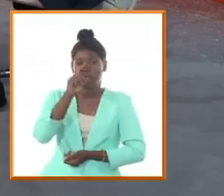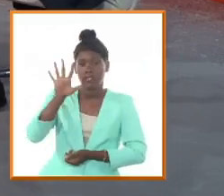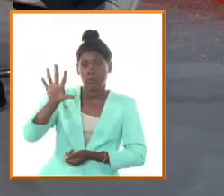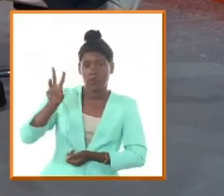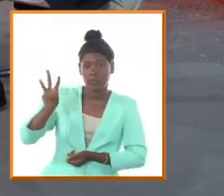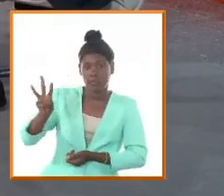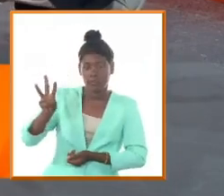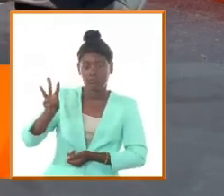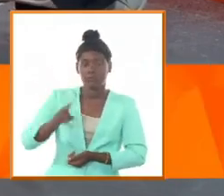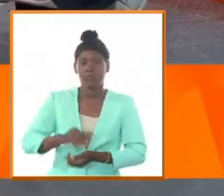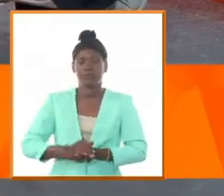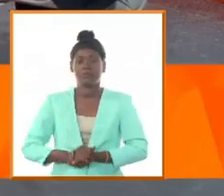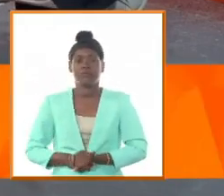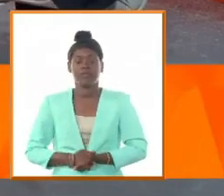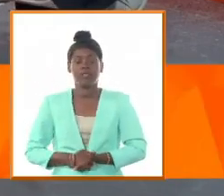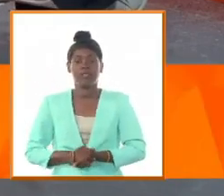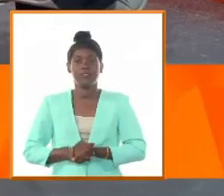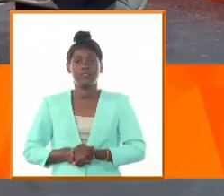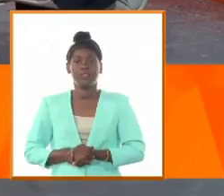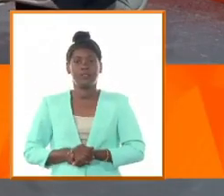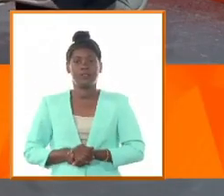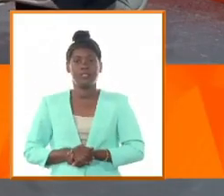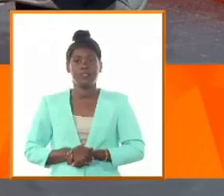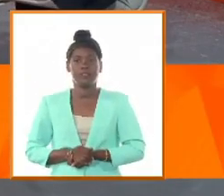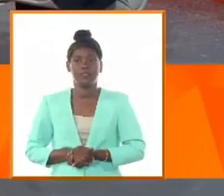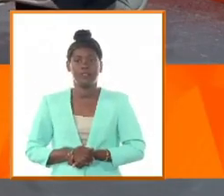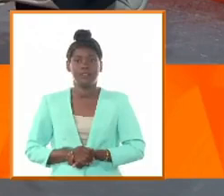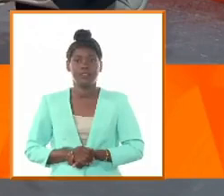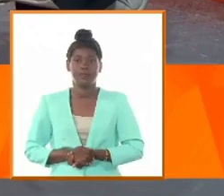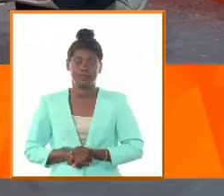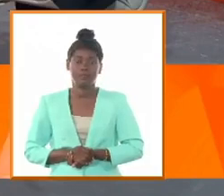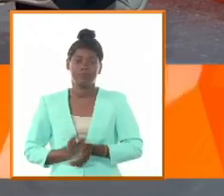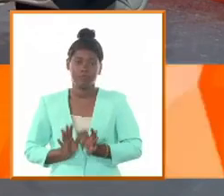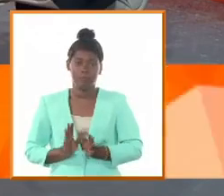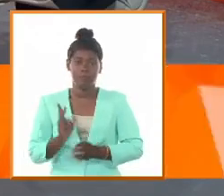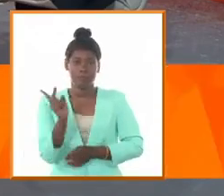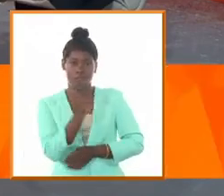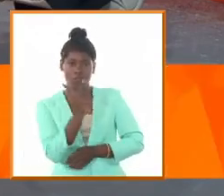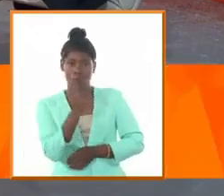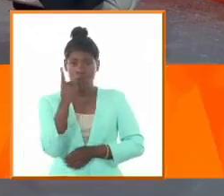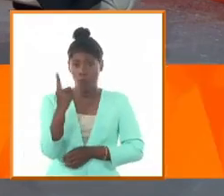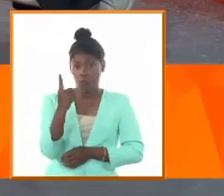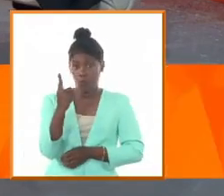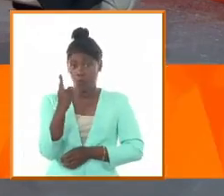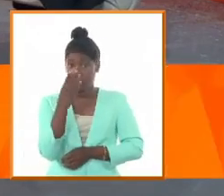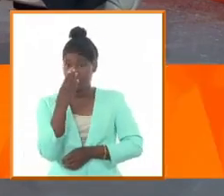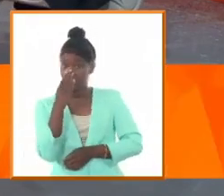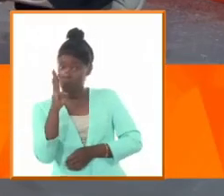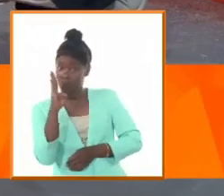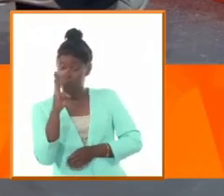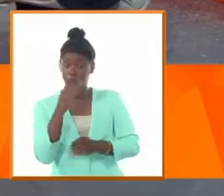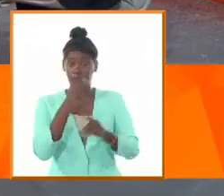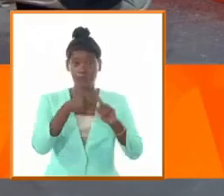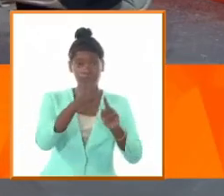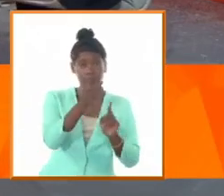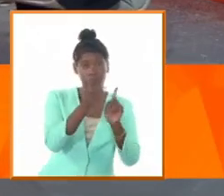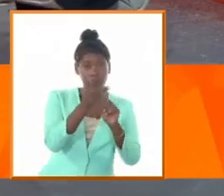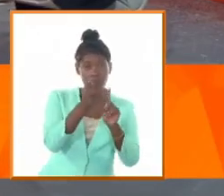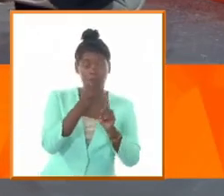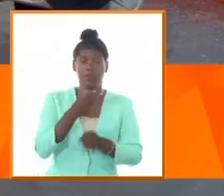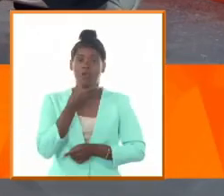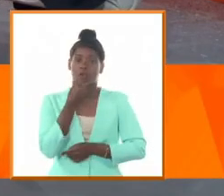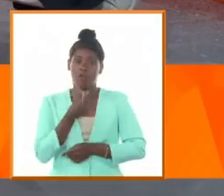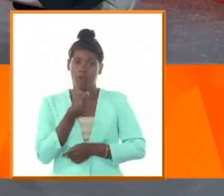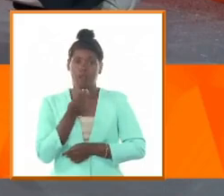entonces a a a Jerónimo Gutiérrez recién el viejo porque todos los demás estaban entre los 20 y